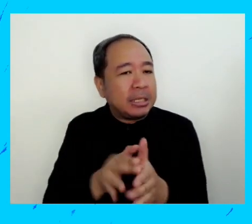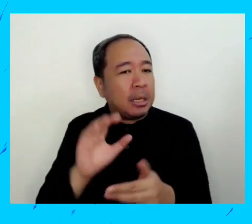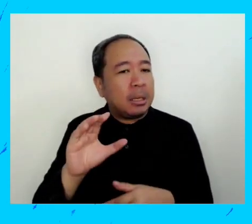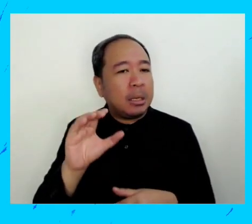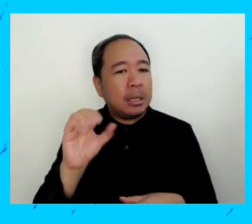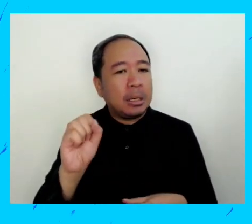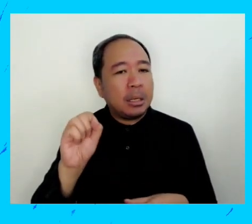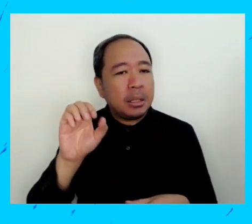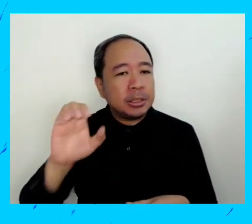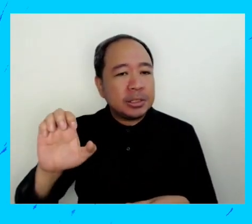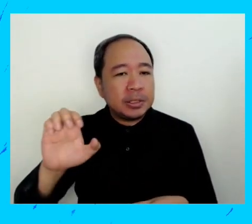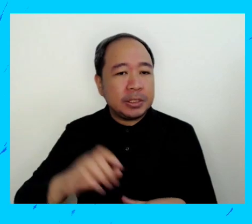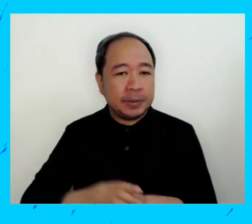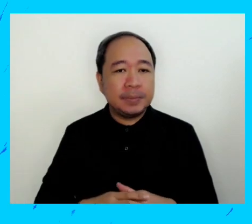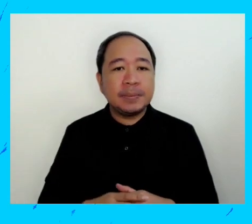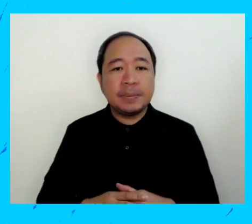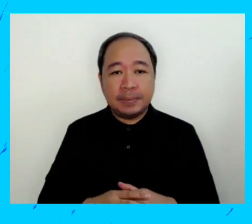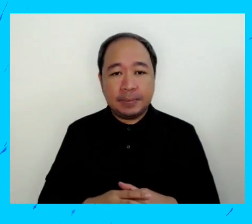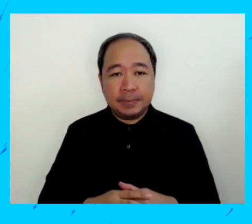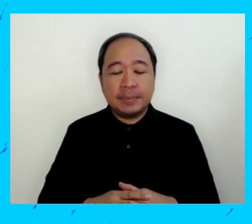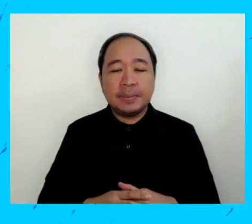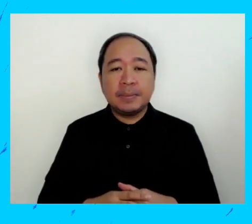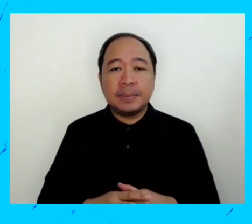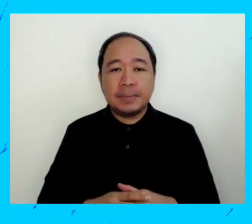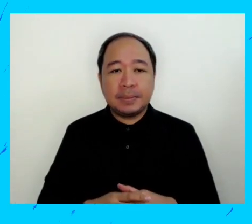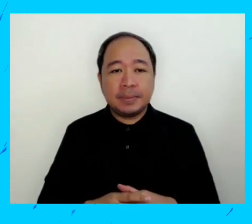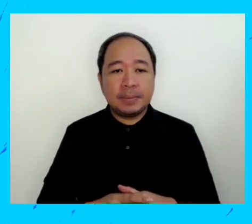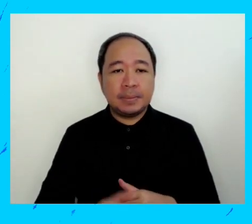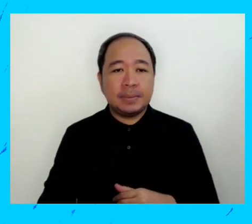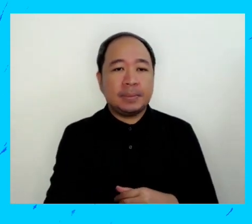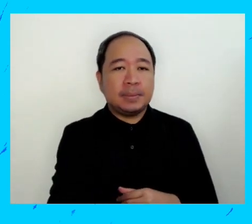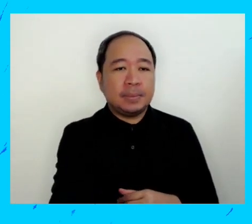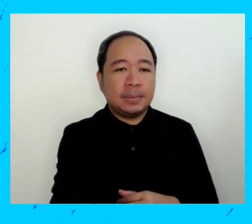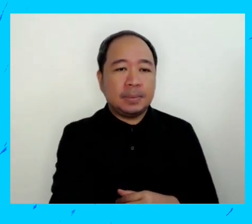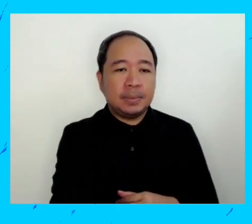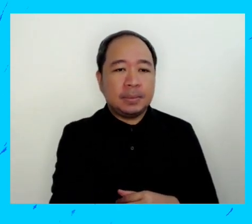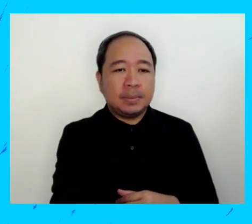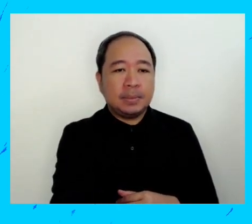enseñar y hablar sobre la educación sexual completa?